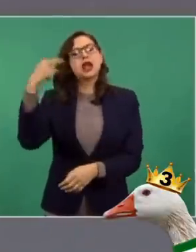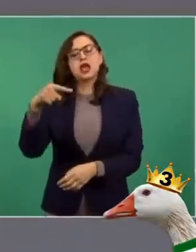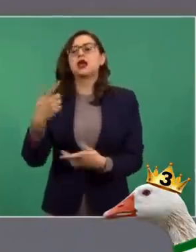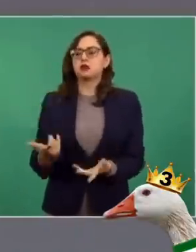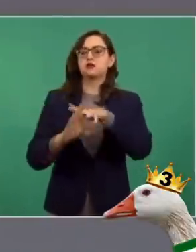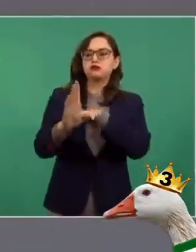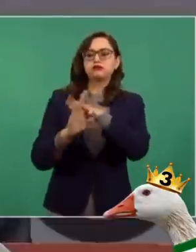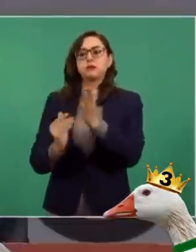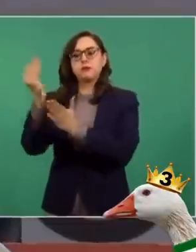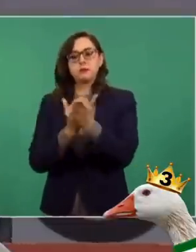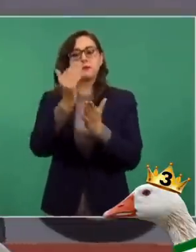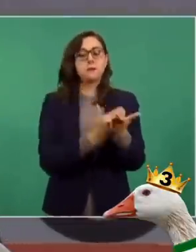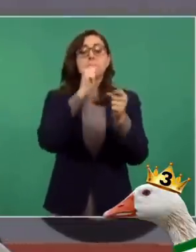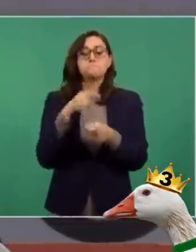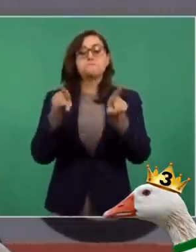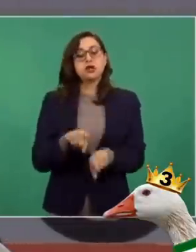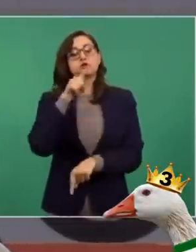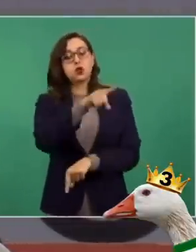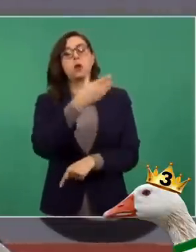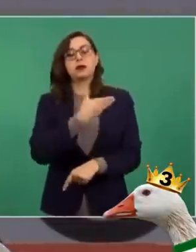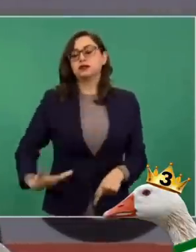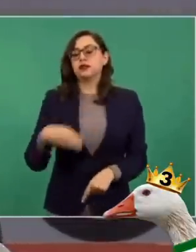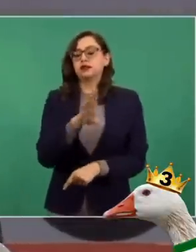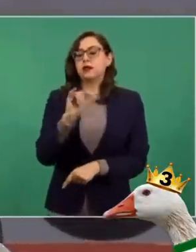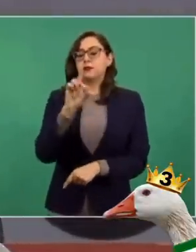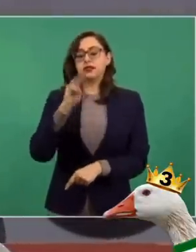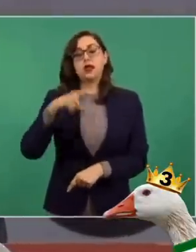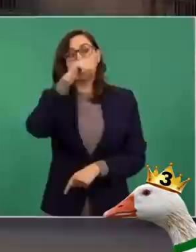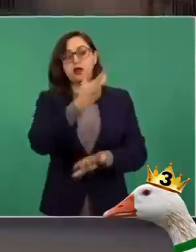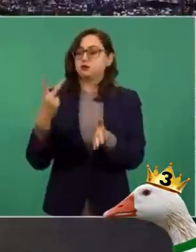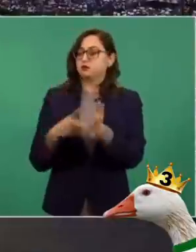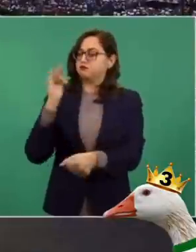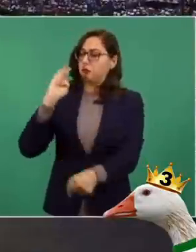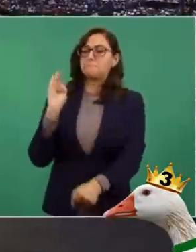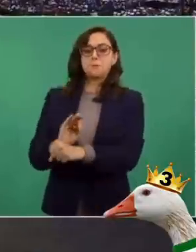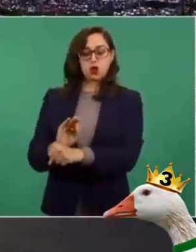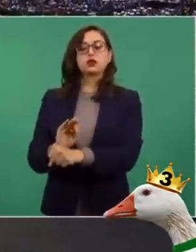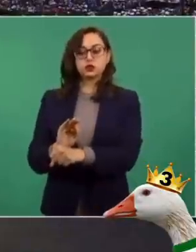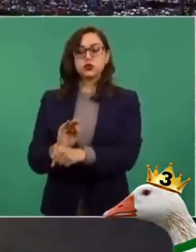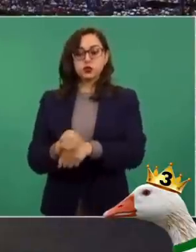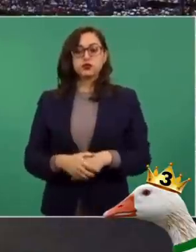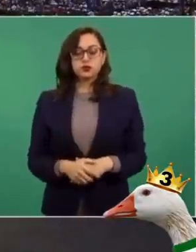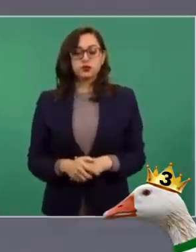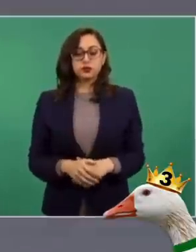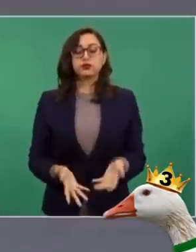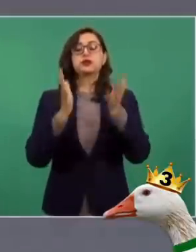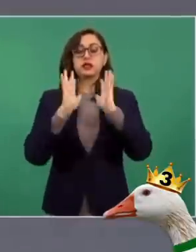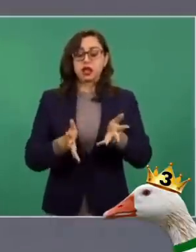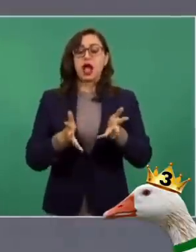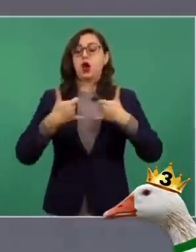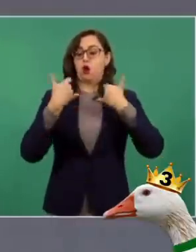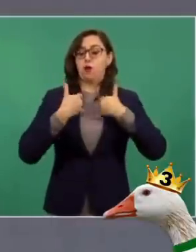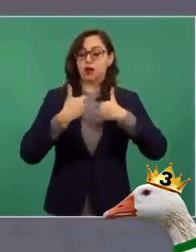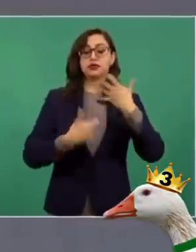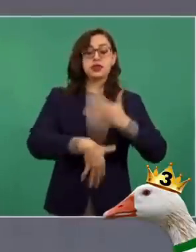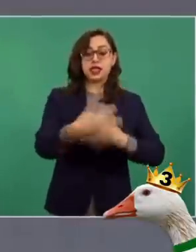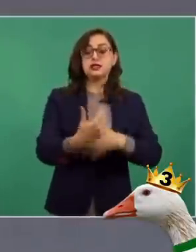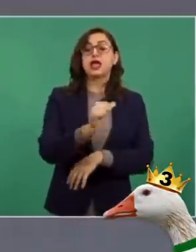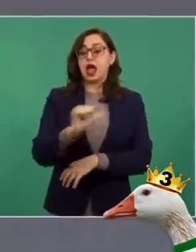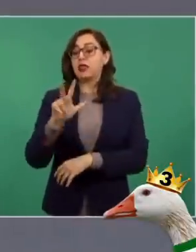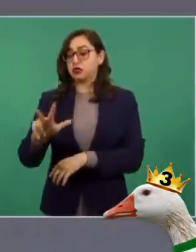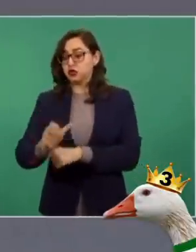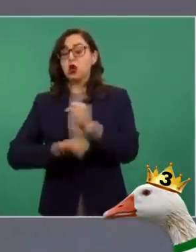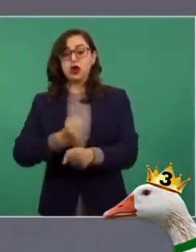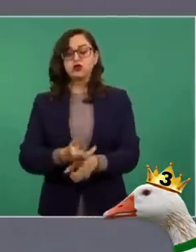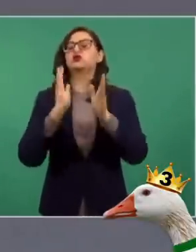iniciativa del presidente Biden para regularizar a 11 millones de migrantes indocumentados. Ya empezamos a vacunar a jóvenes de 15 a